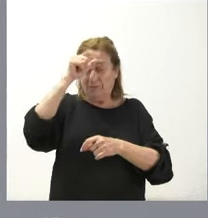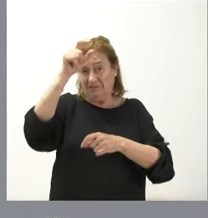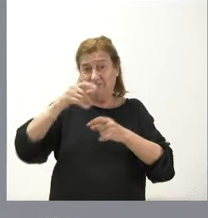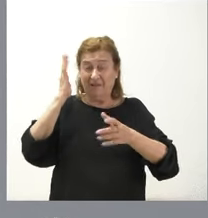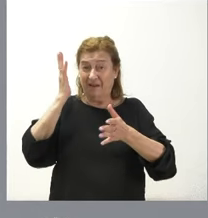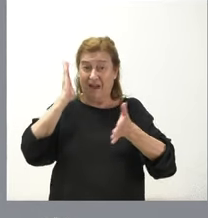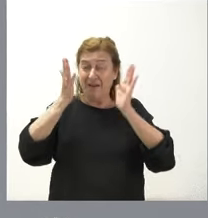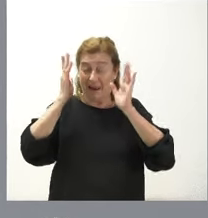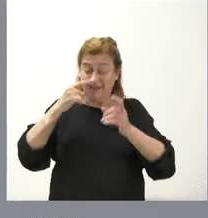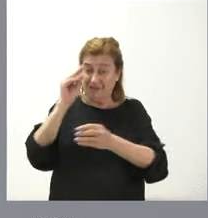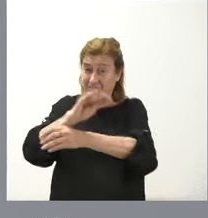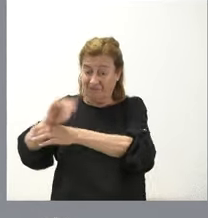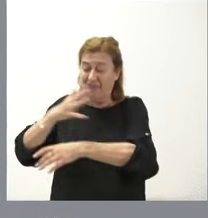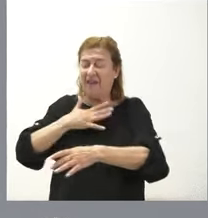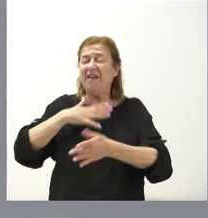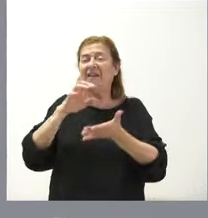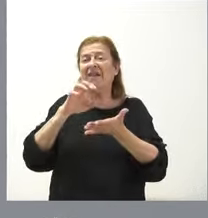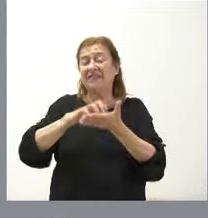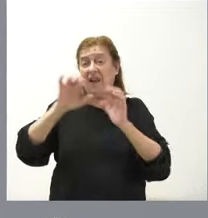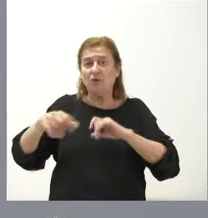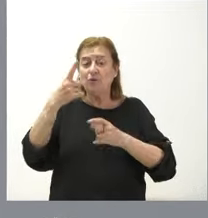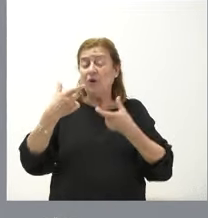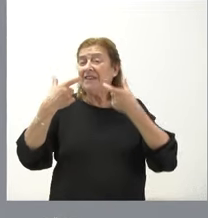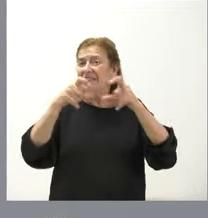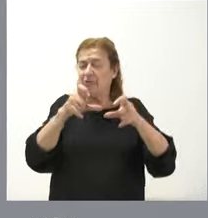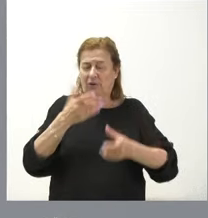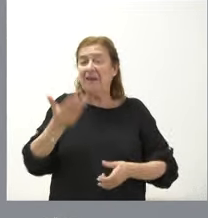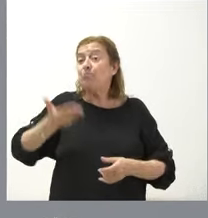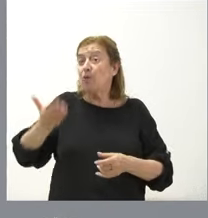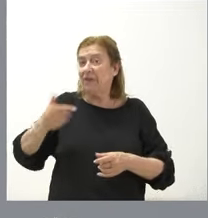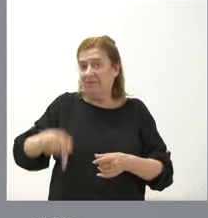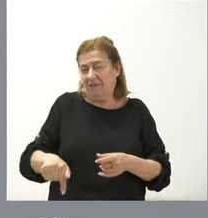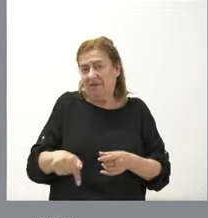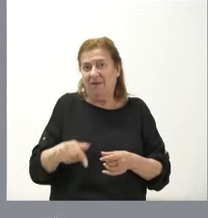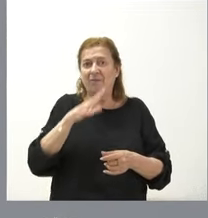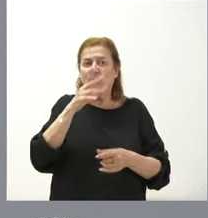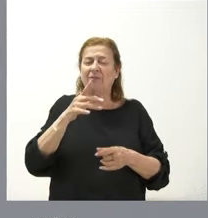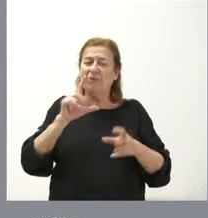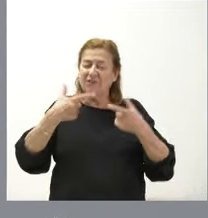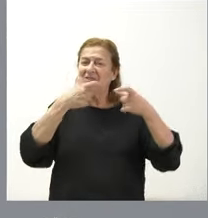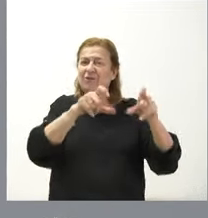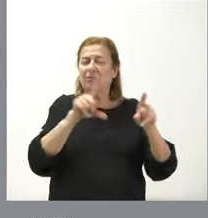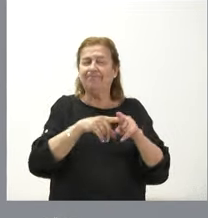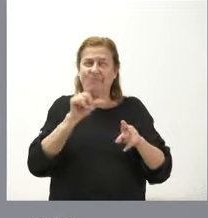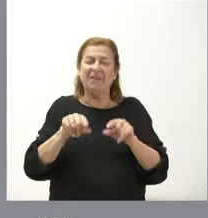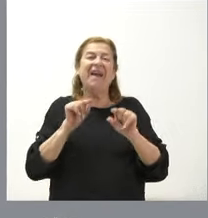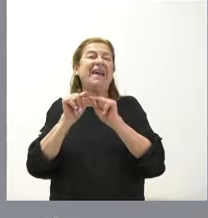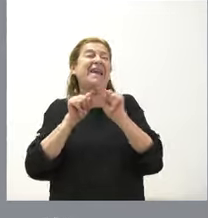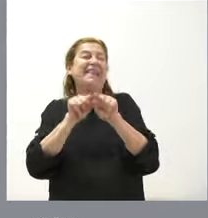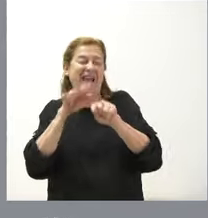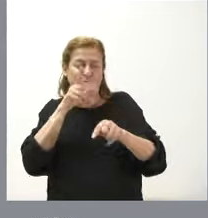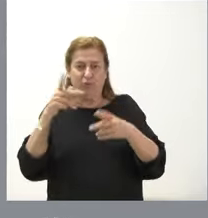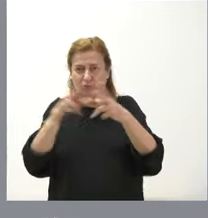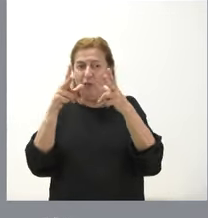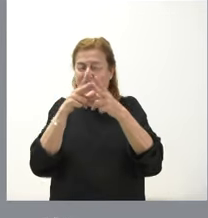Los ganaderos de Castilla y León que es un sector ciertamente relevante, que es un sector que ha sido objeto de ciertas críticas por una parte de la sociedad,